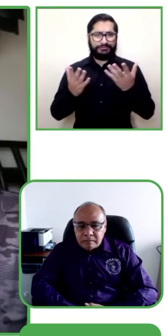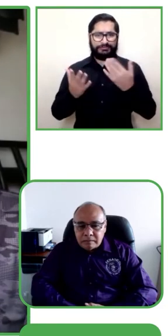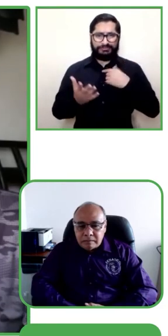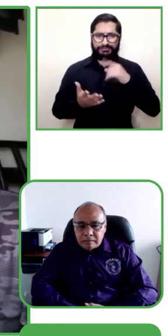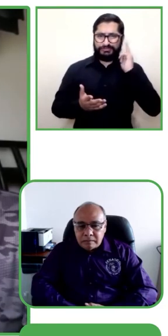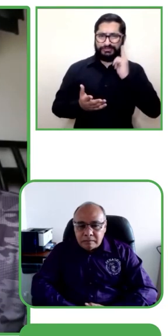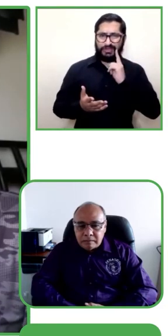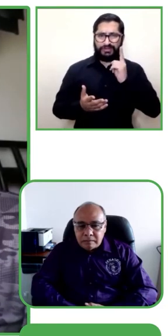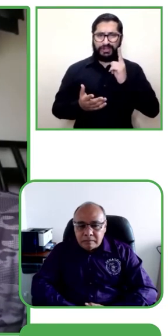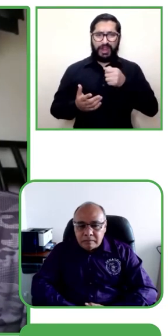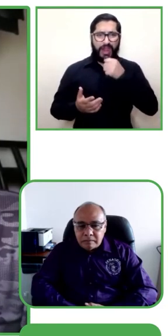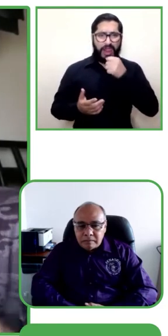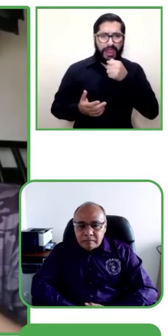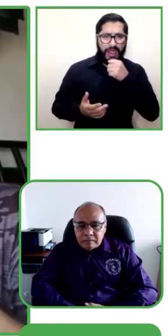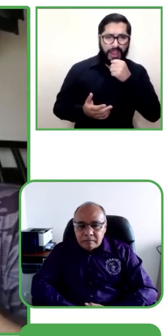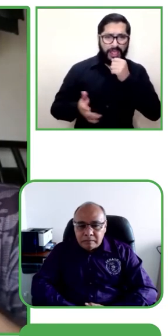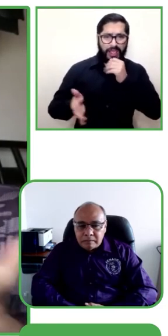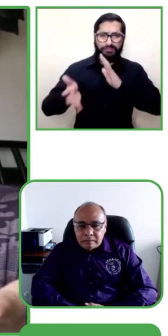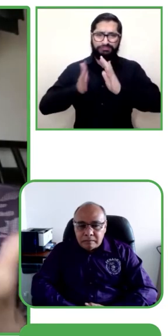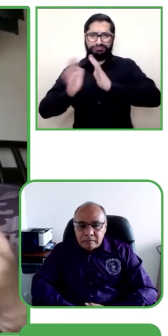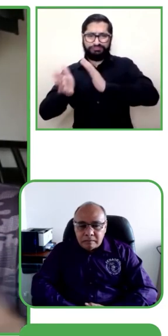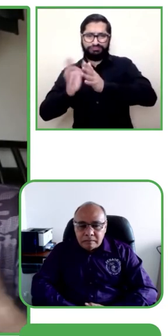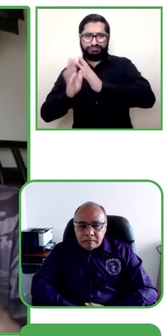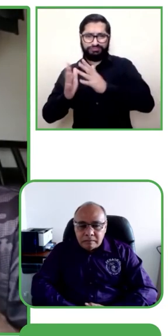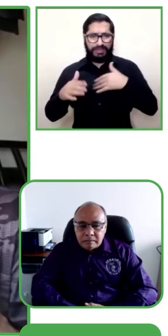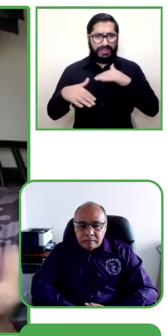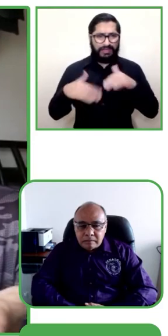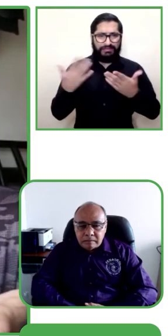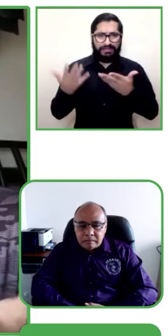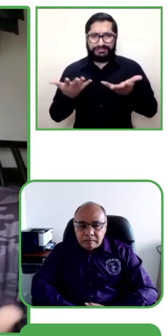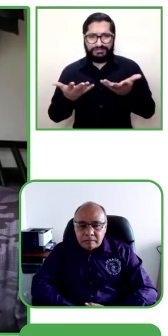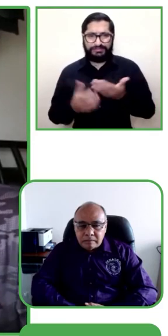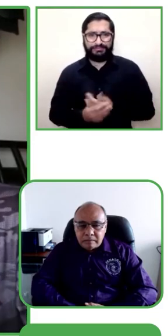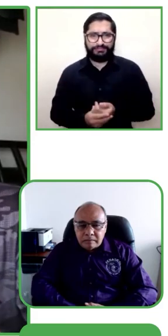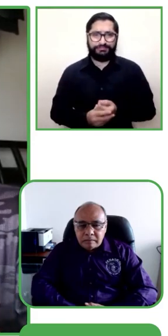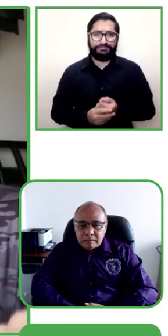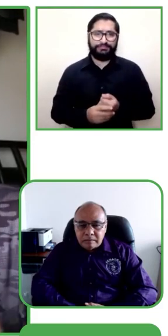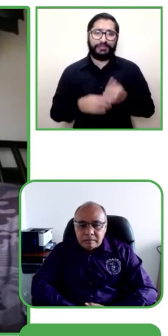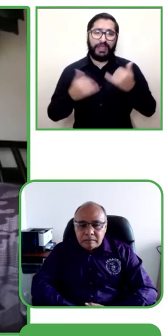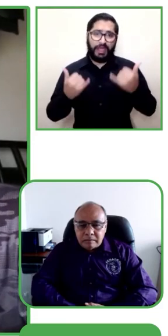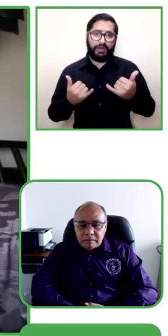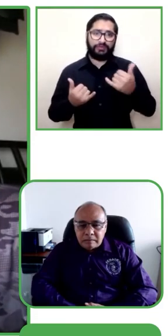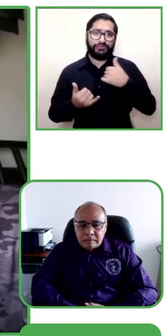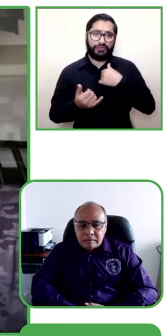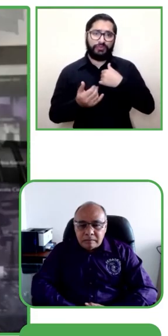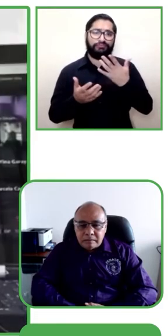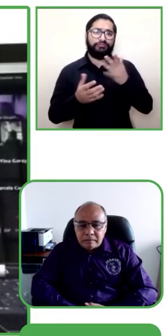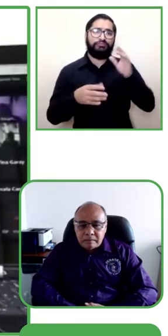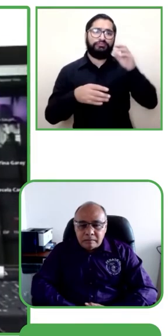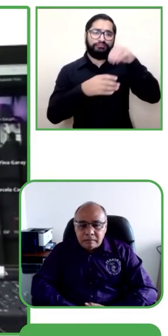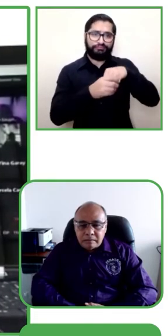Pensé en lo difícil que sería comunicarme con ellos en estas reuniones virtuales.